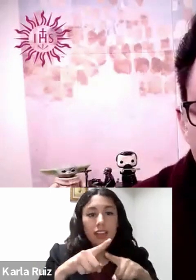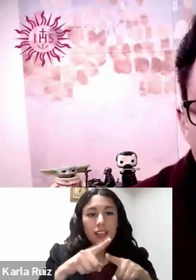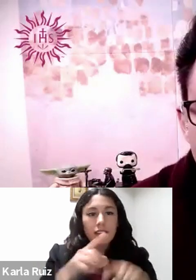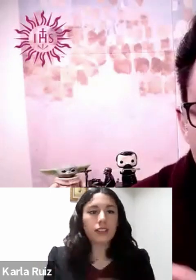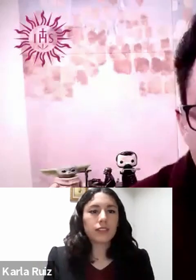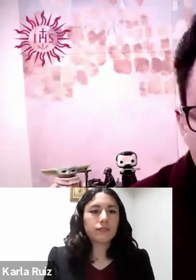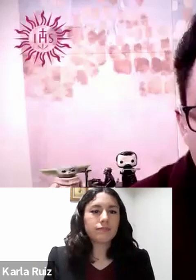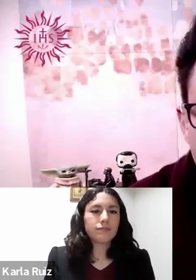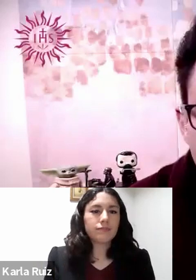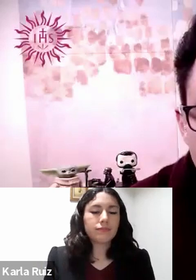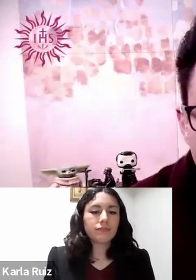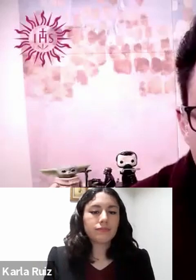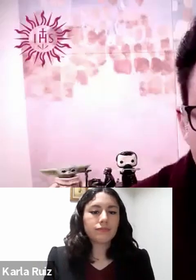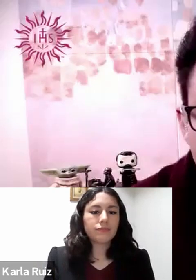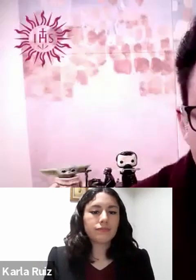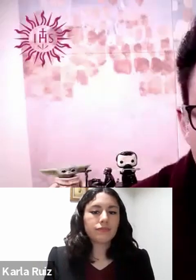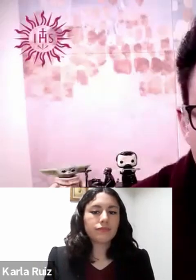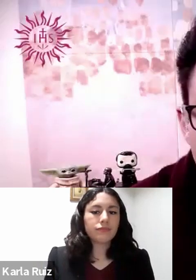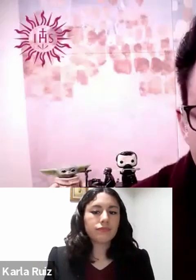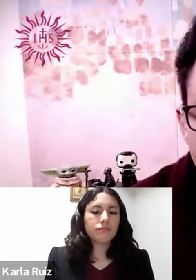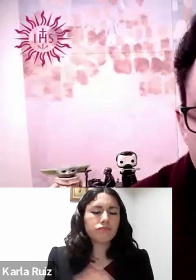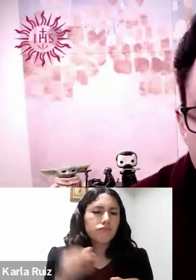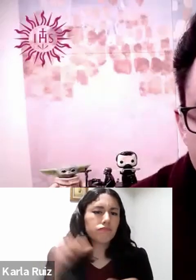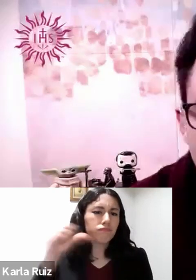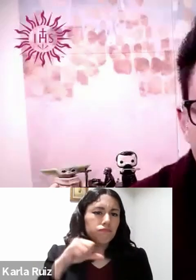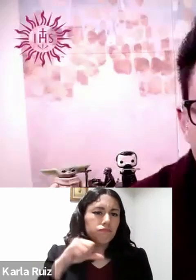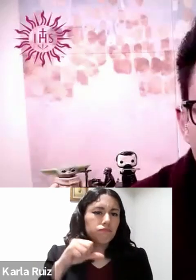que nos dividiéramos en estos pequeños grupos,